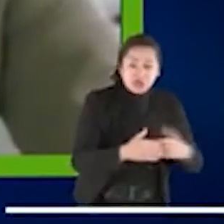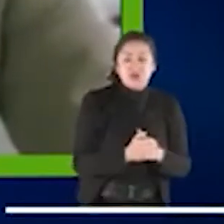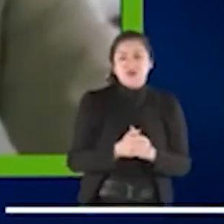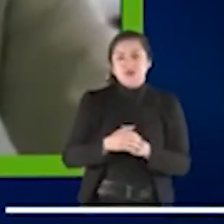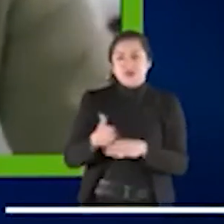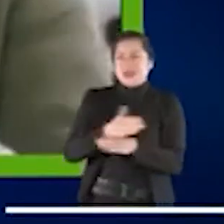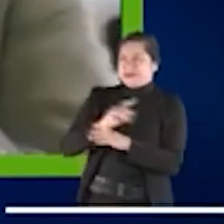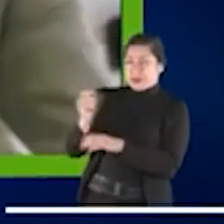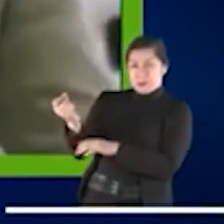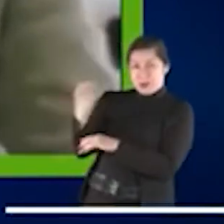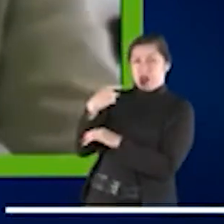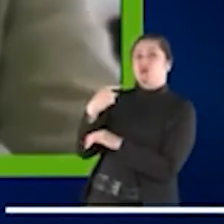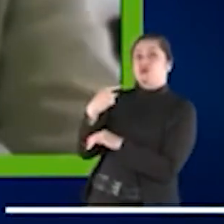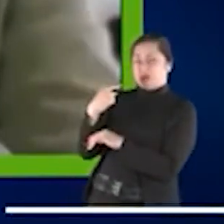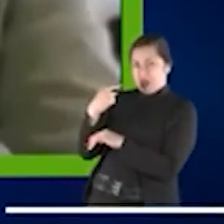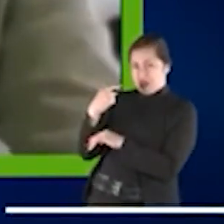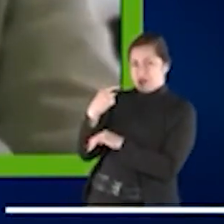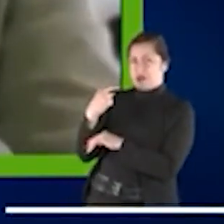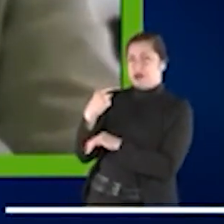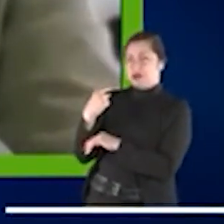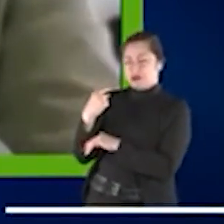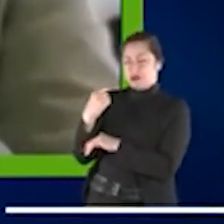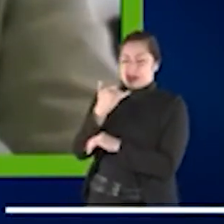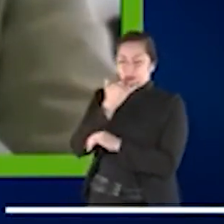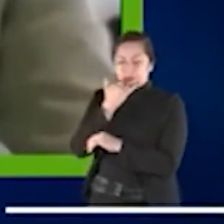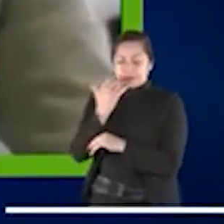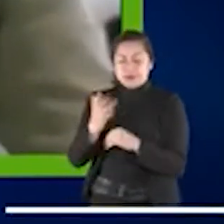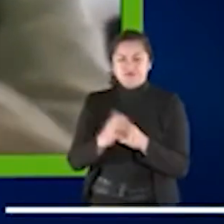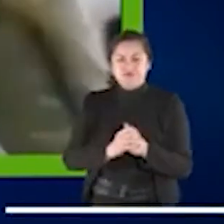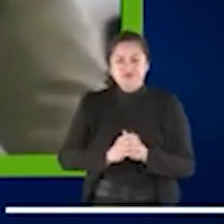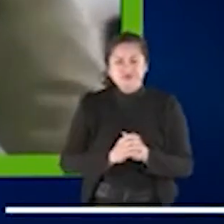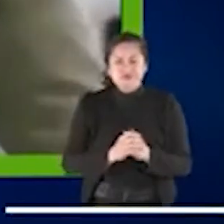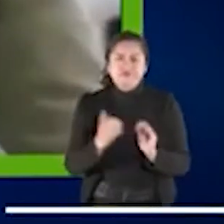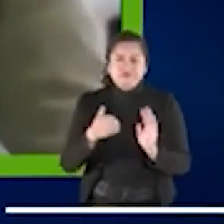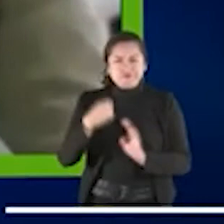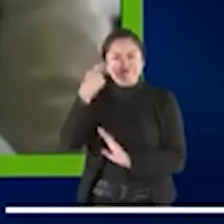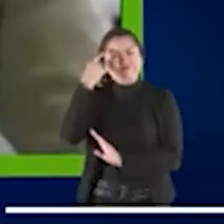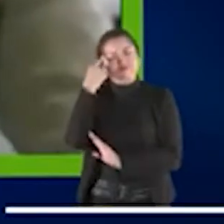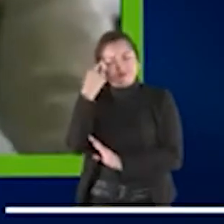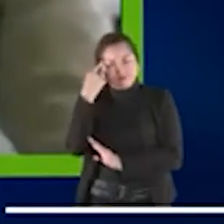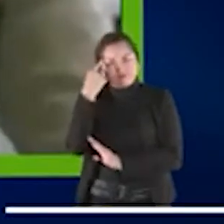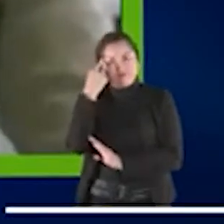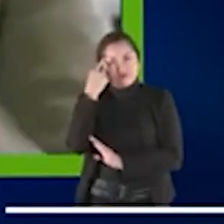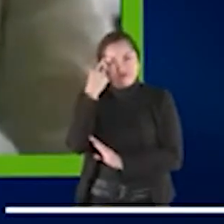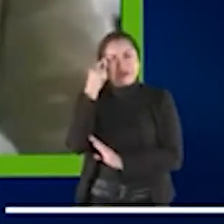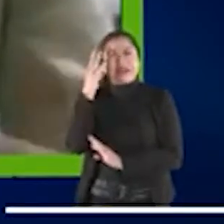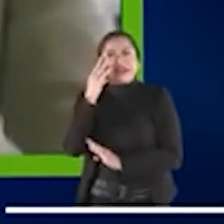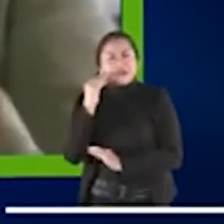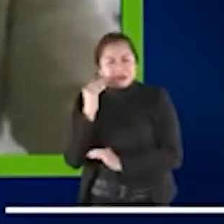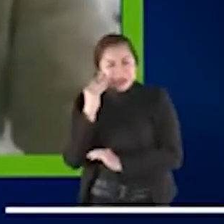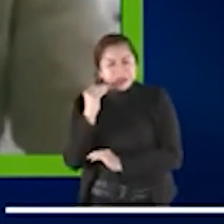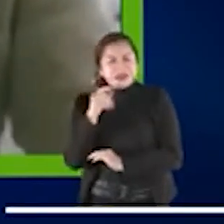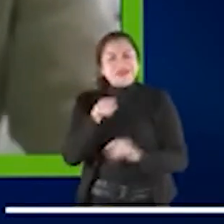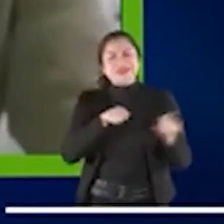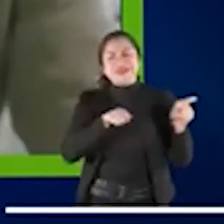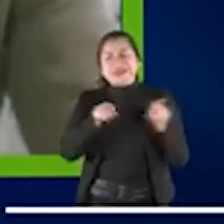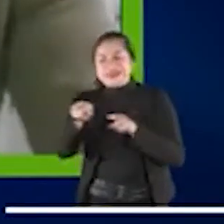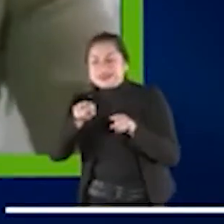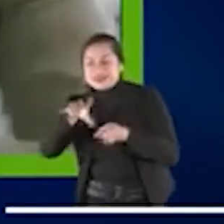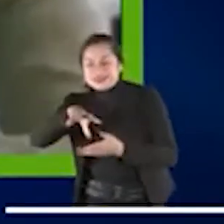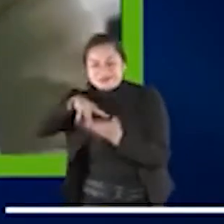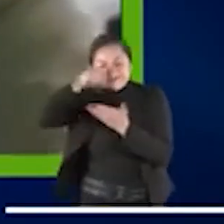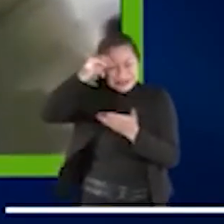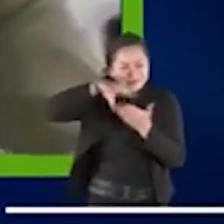pregunta, y tampoco para no excederme en el tiempo, creo que en cuanto a los aprendizajes que podemos ya